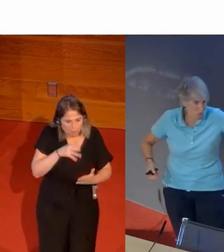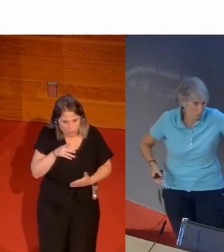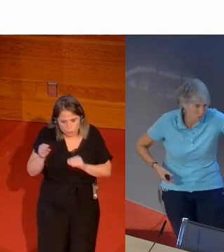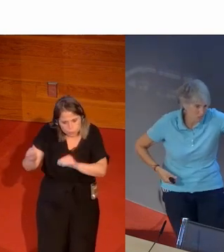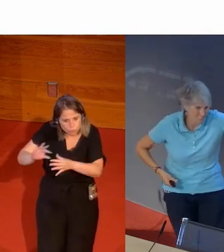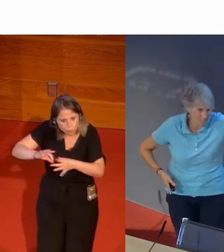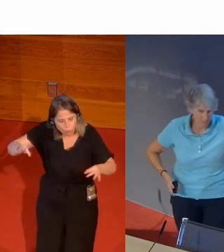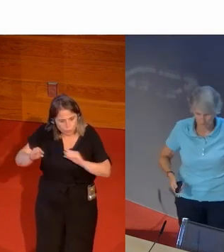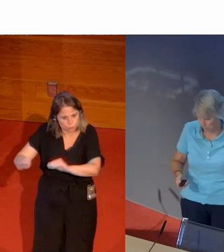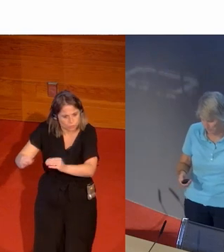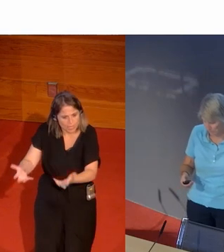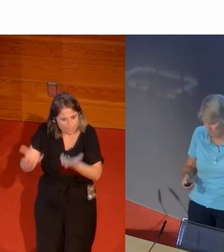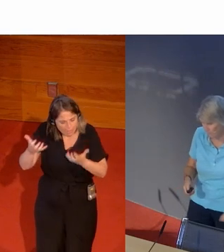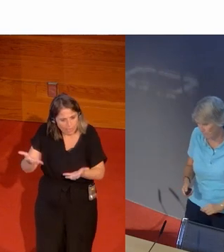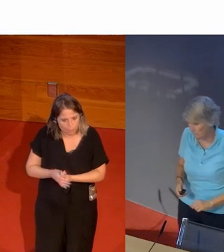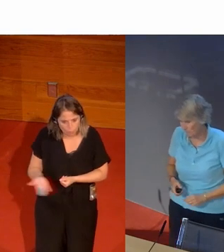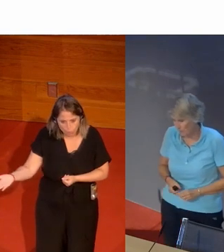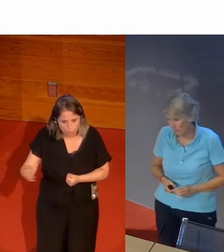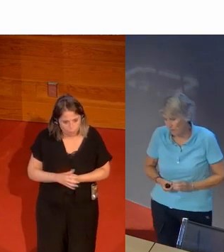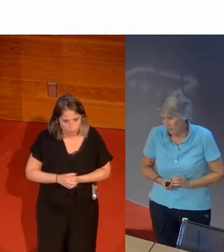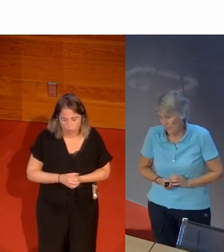estos son los Juegos Olímpicos si es ella la que está compitiendo